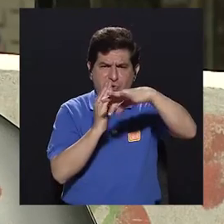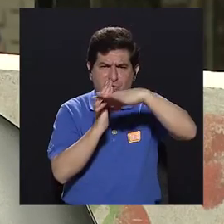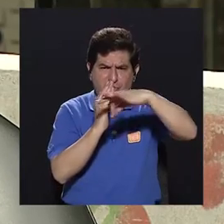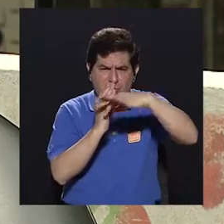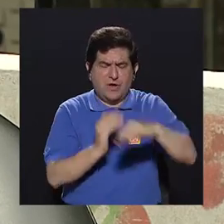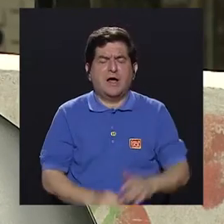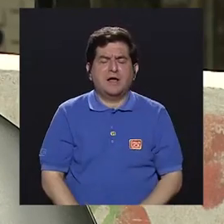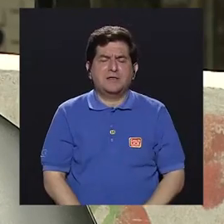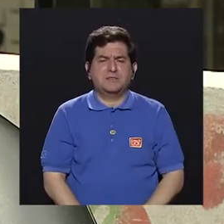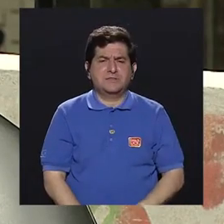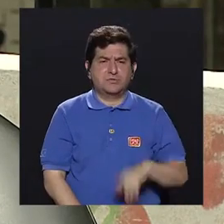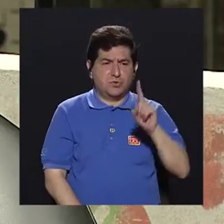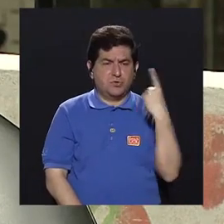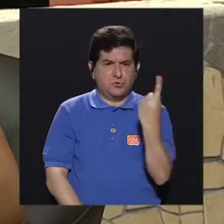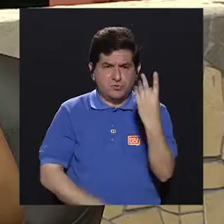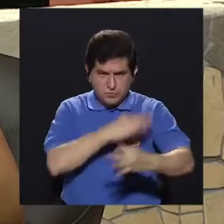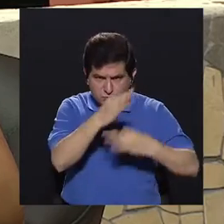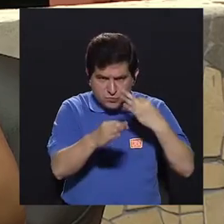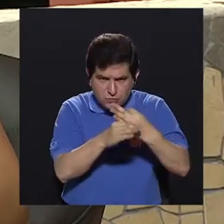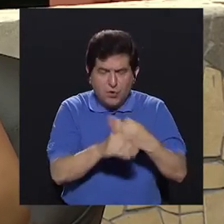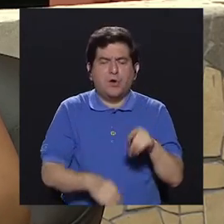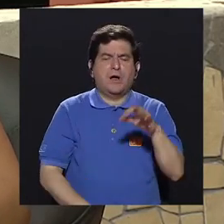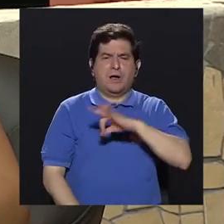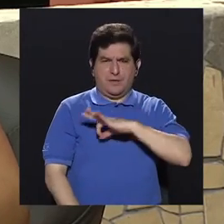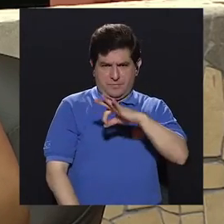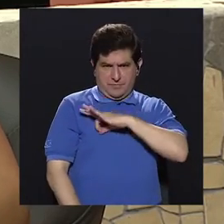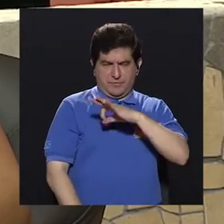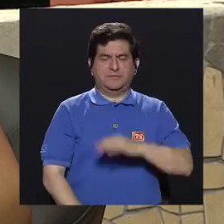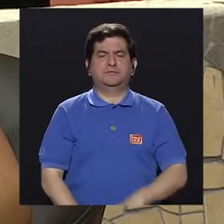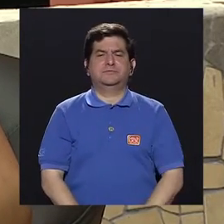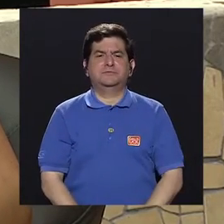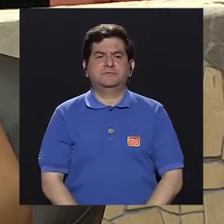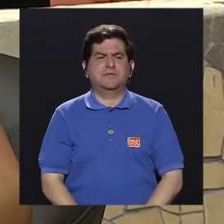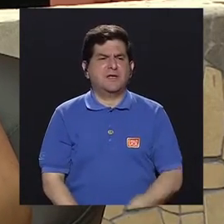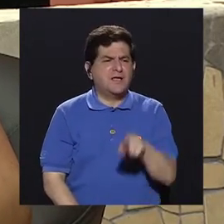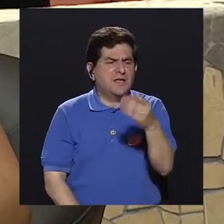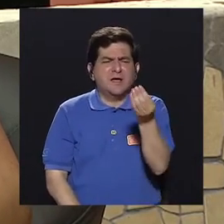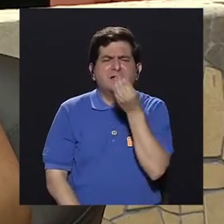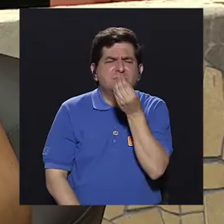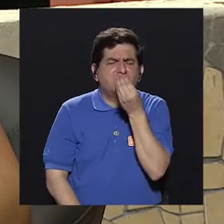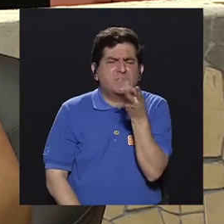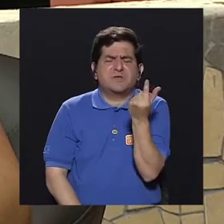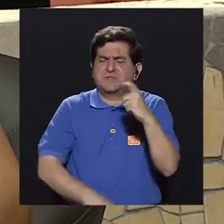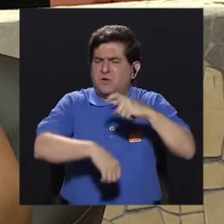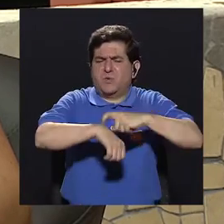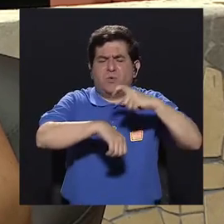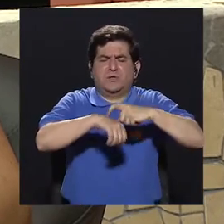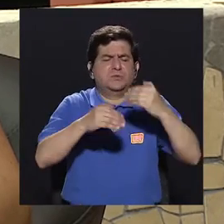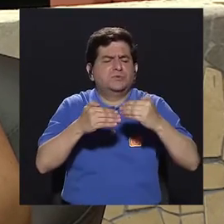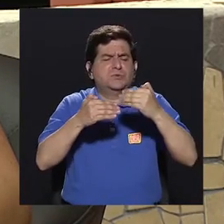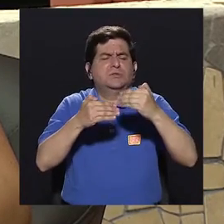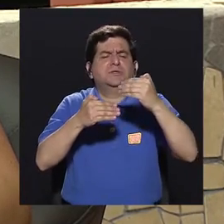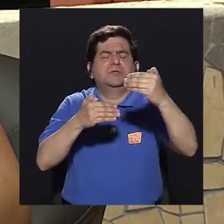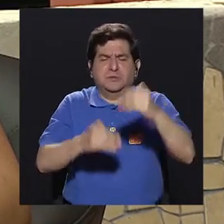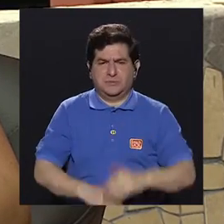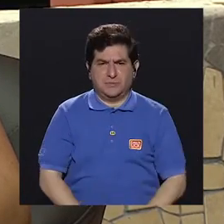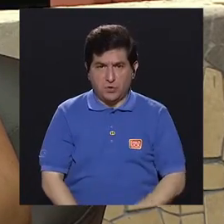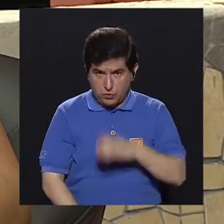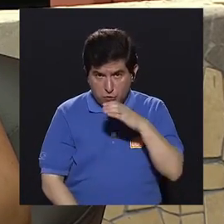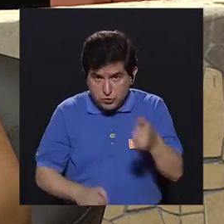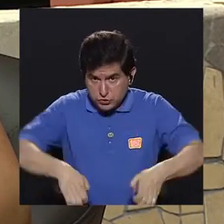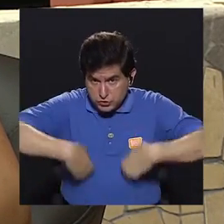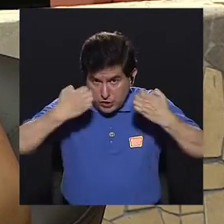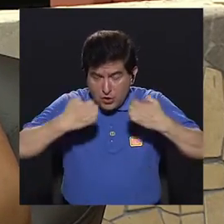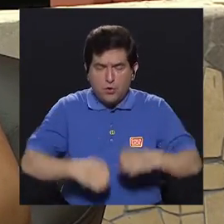para nuestra salud es muy importante también. ¿Cada cuánto deben de consumirse, Marcela, las semillas? ¿Qué es la recomendación? Y además, ¿hay